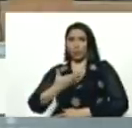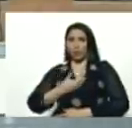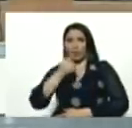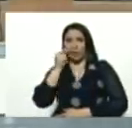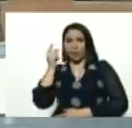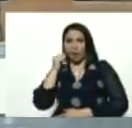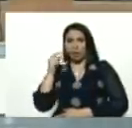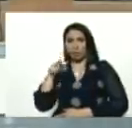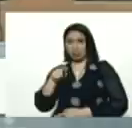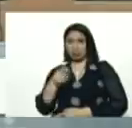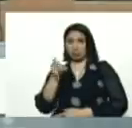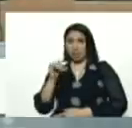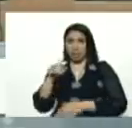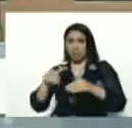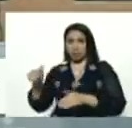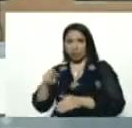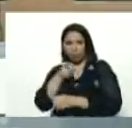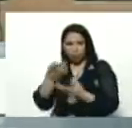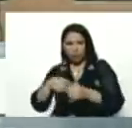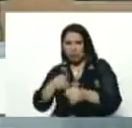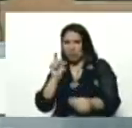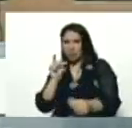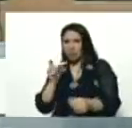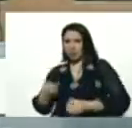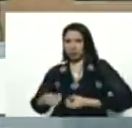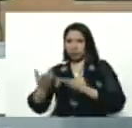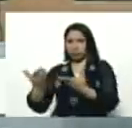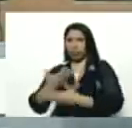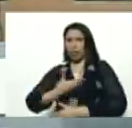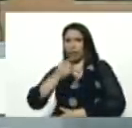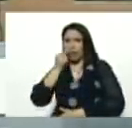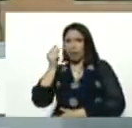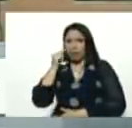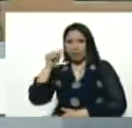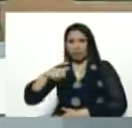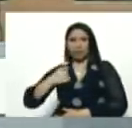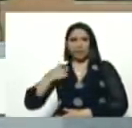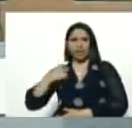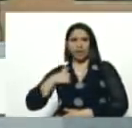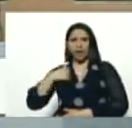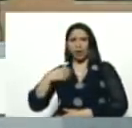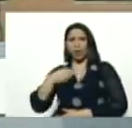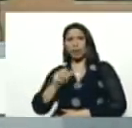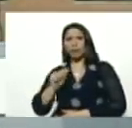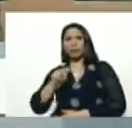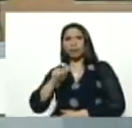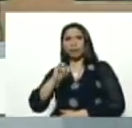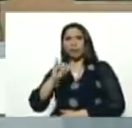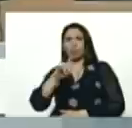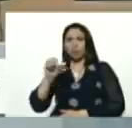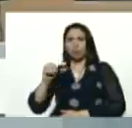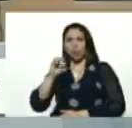ya se retiran, entregan, a los alcaldes de aquí, de Chacao, El Atillo, Baruta,